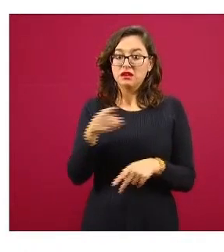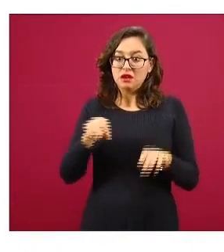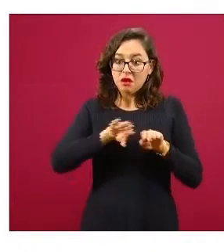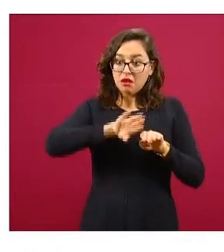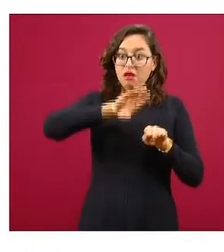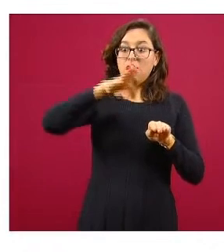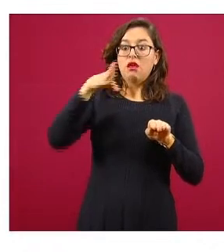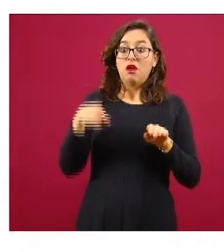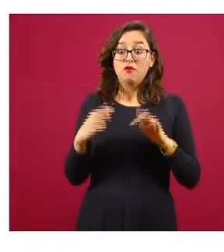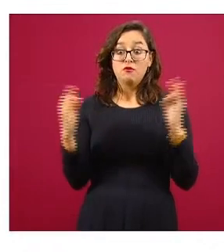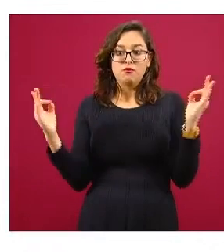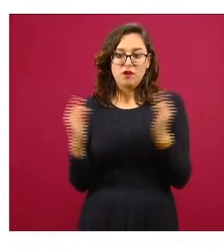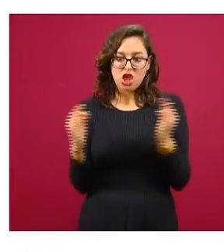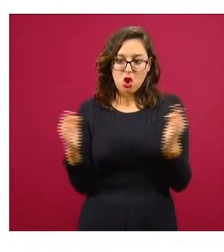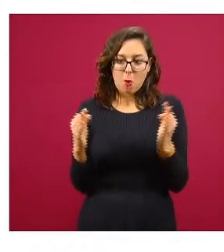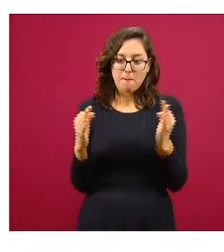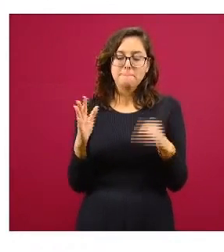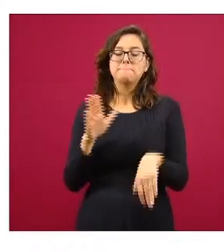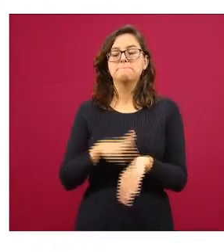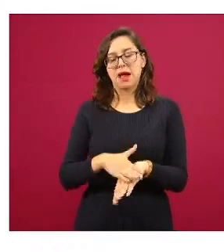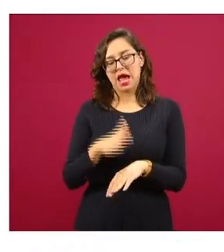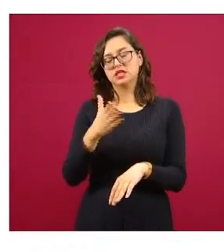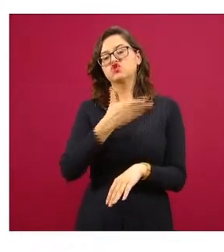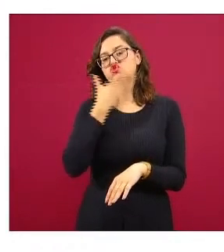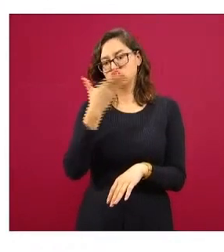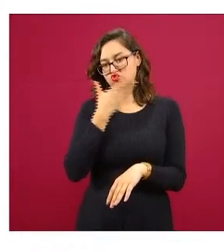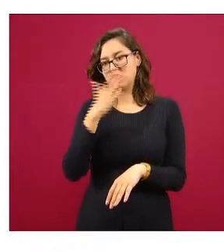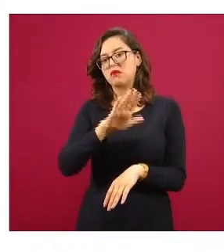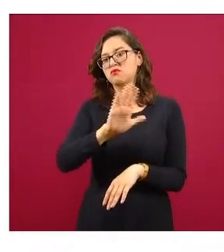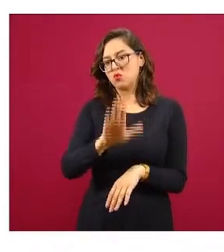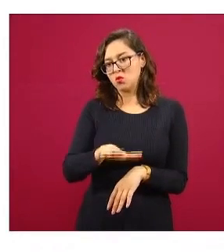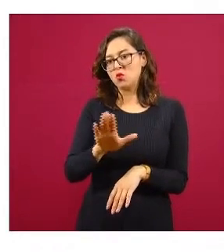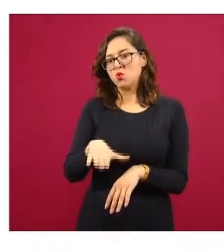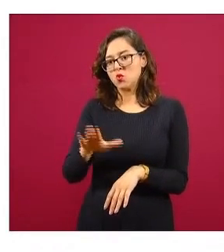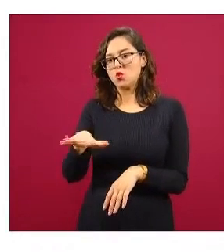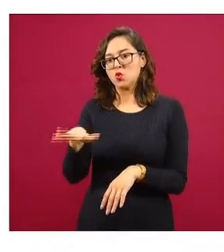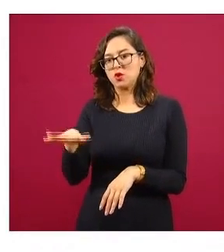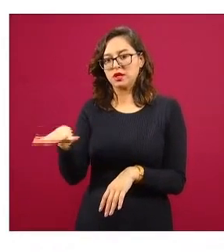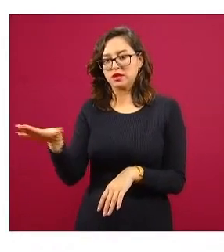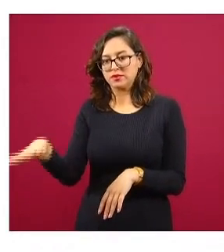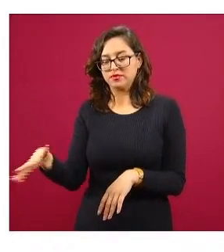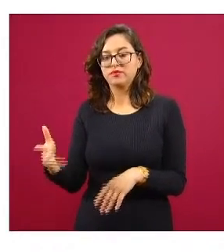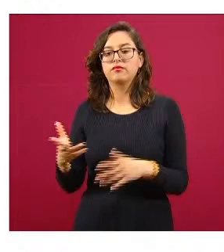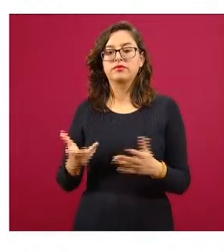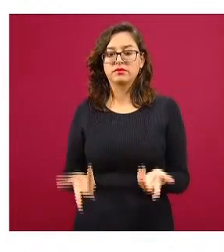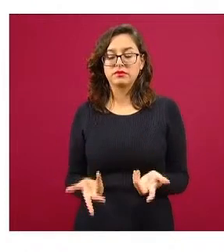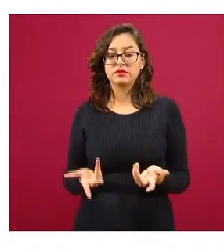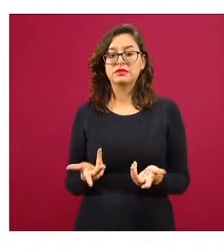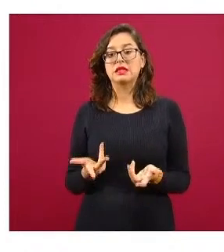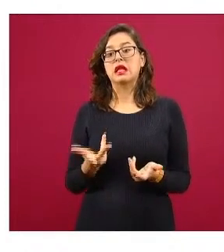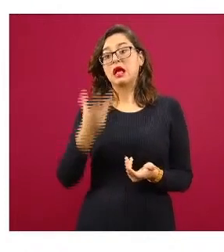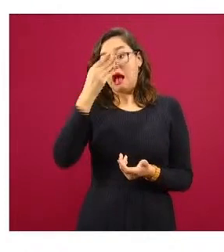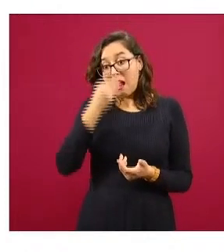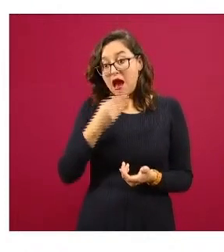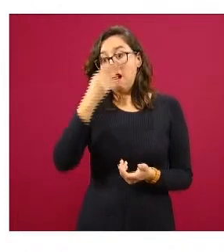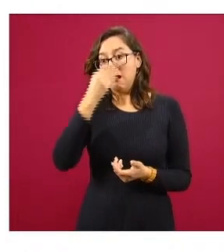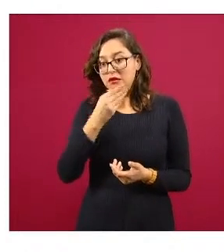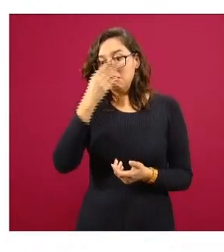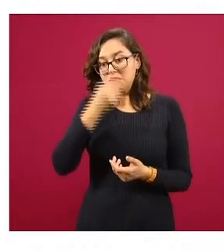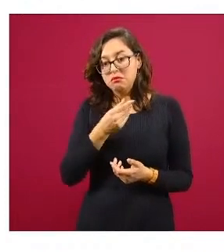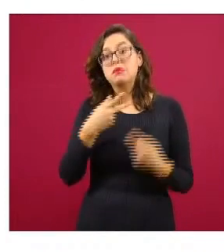hemisferio norte y obviamente lo asociamos con las muertes el exceso de muerte asociado con la influencia